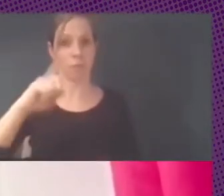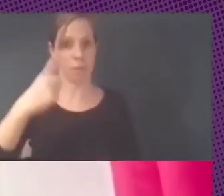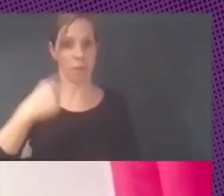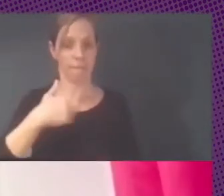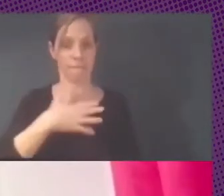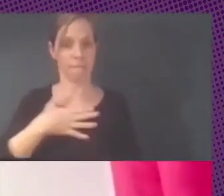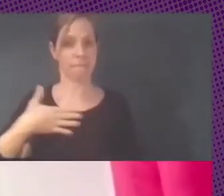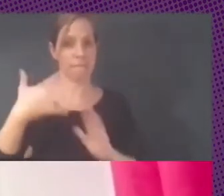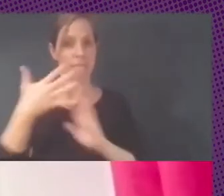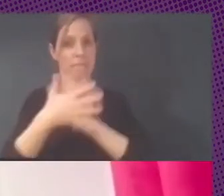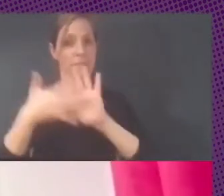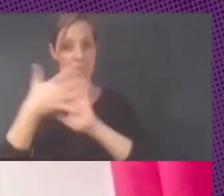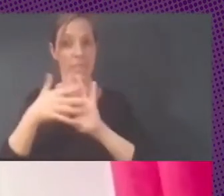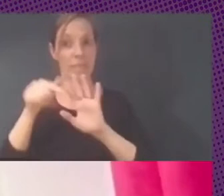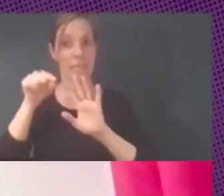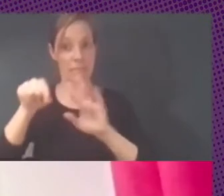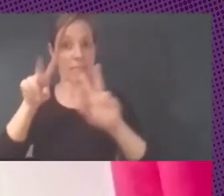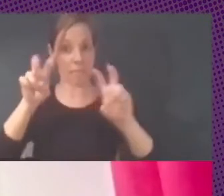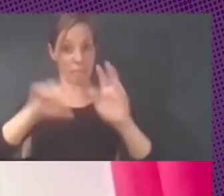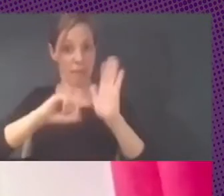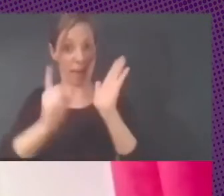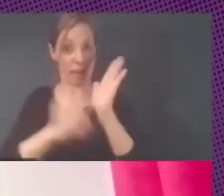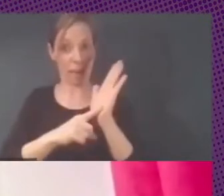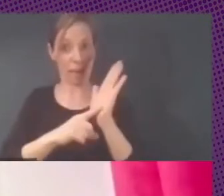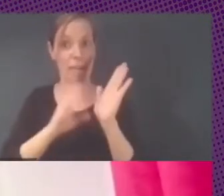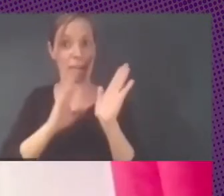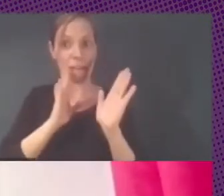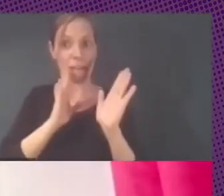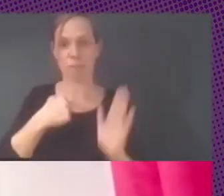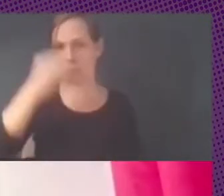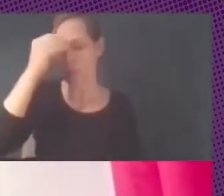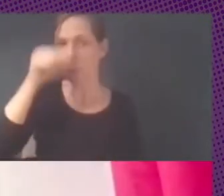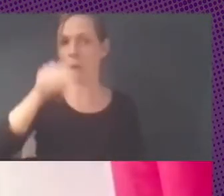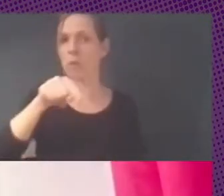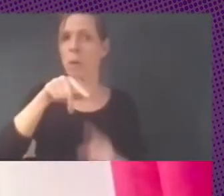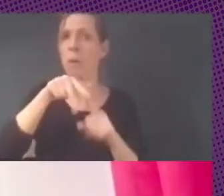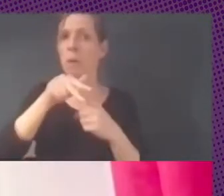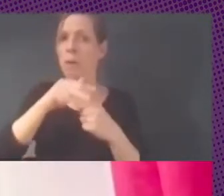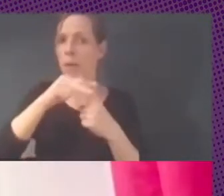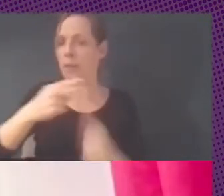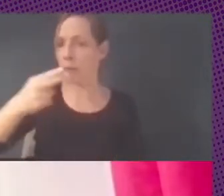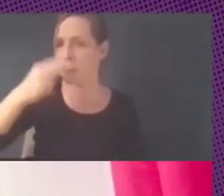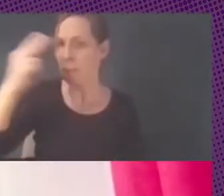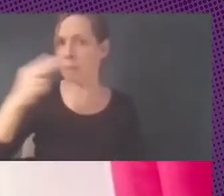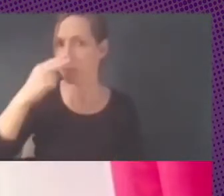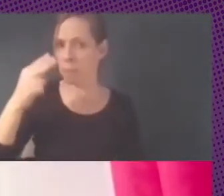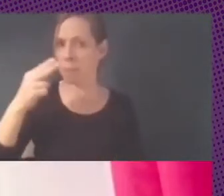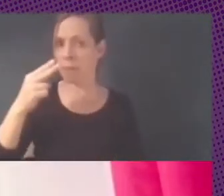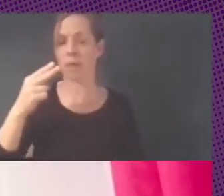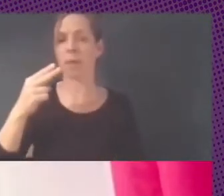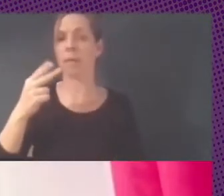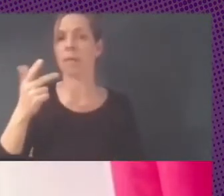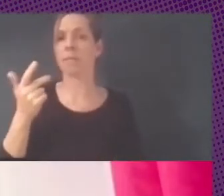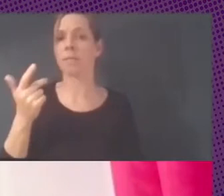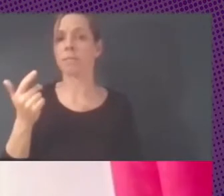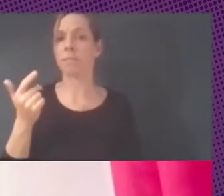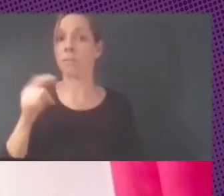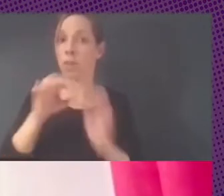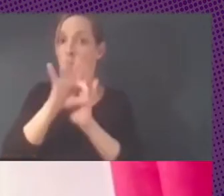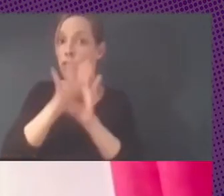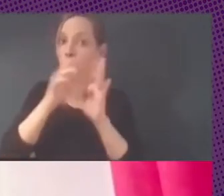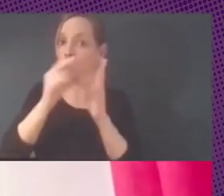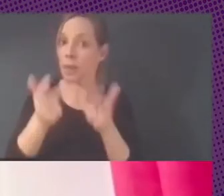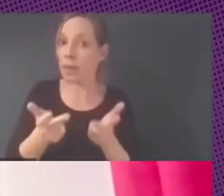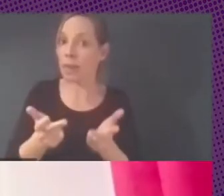justamente esta ley, ya que me parece que es una herramienta muy interesante el comenzar a apoyar el software